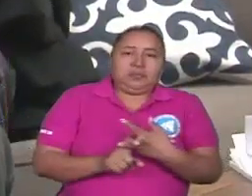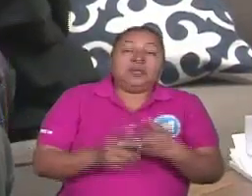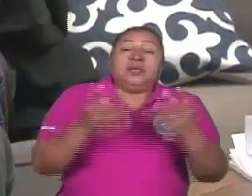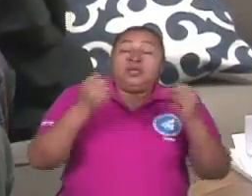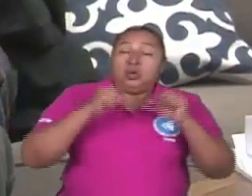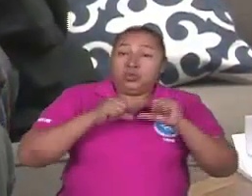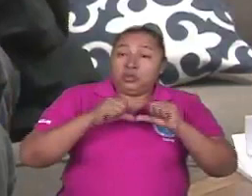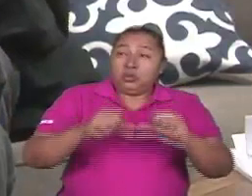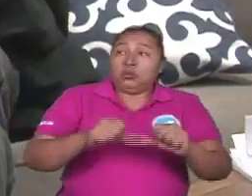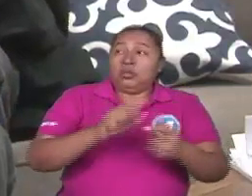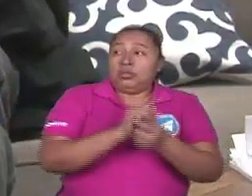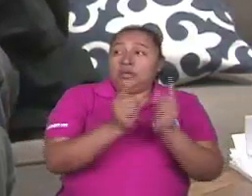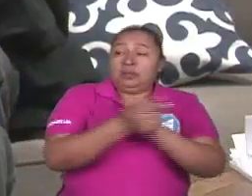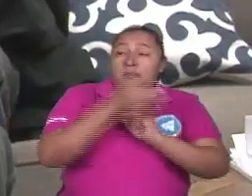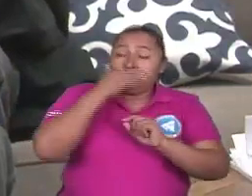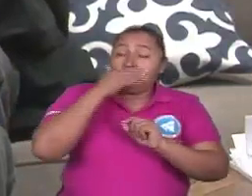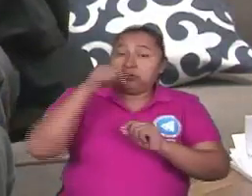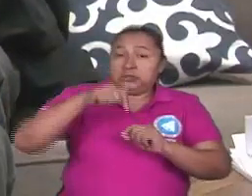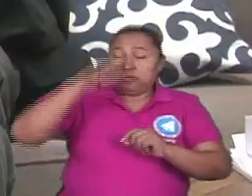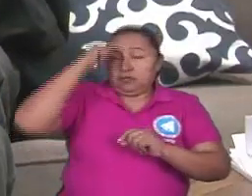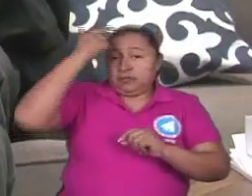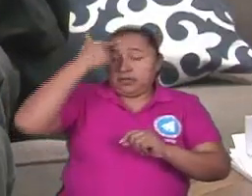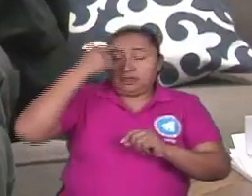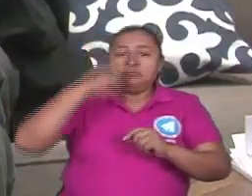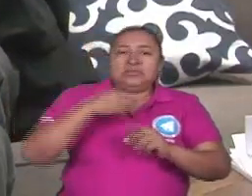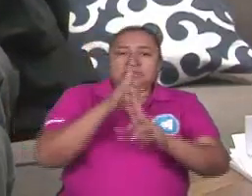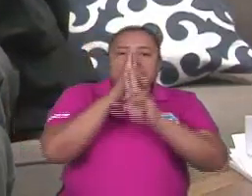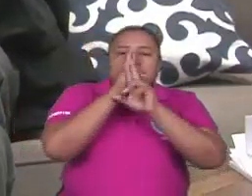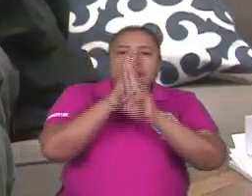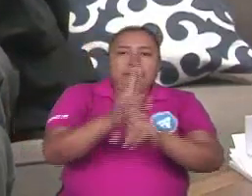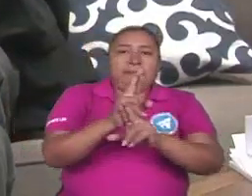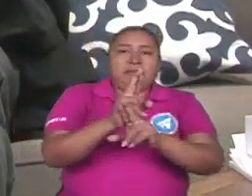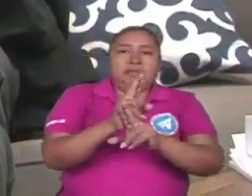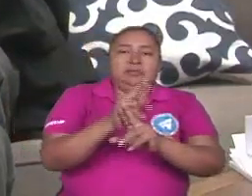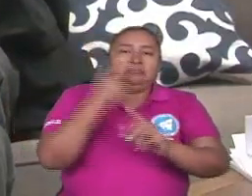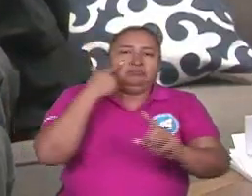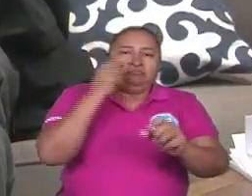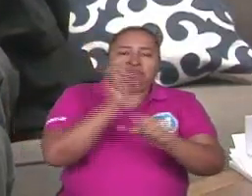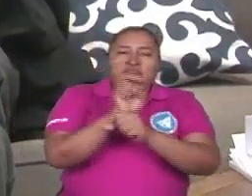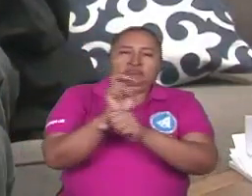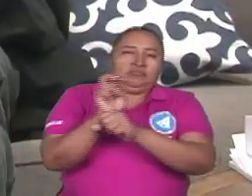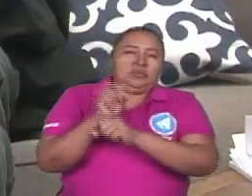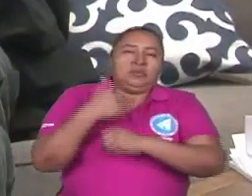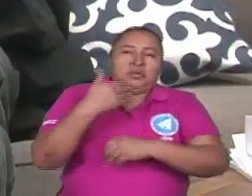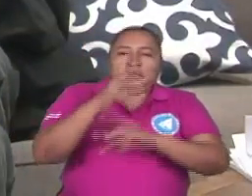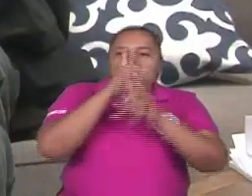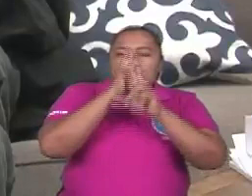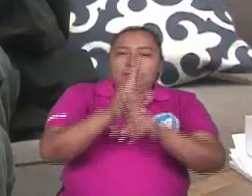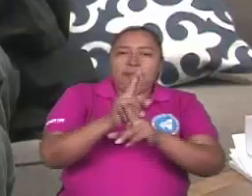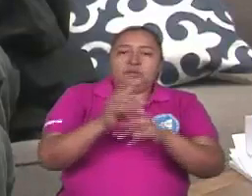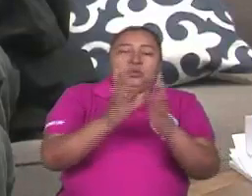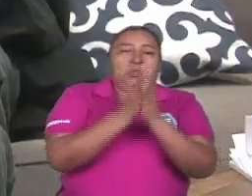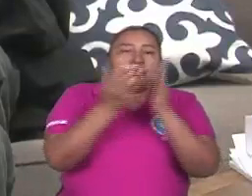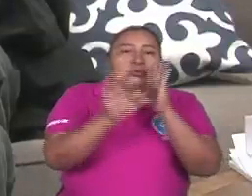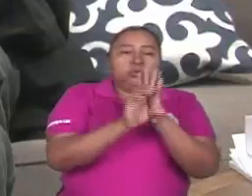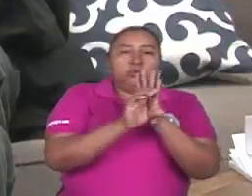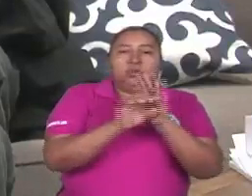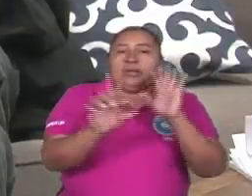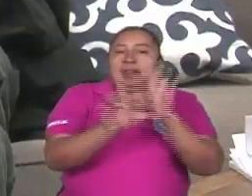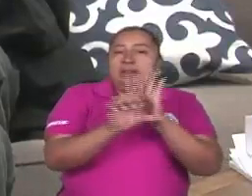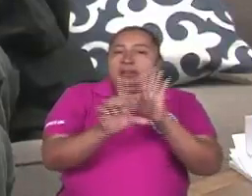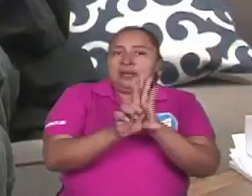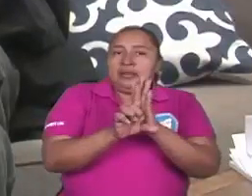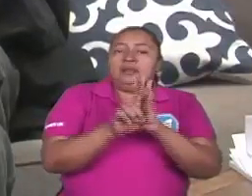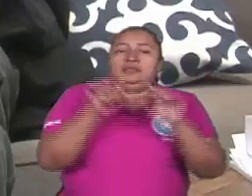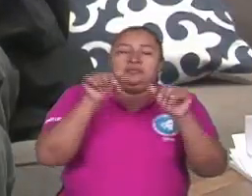continúe la revolución y continúe este gobierno, que se respete y vigilemos el respeto a la Constitución, a las leyes, las instituciones